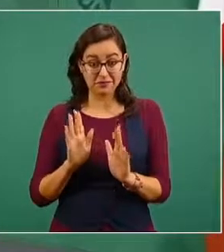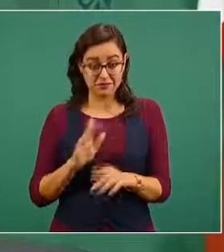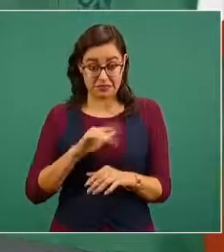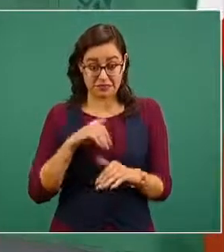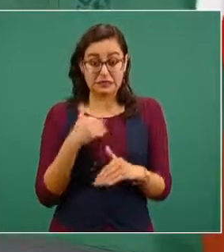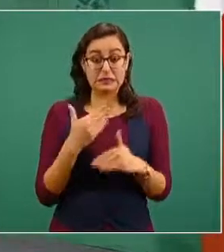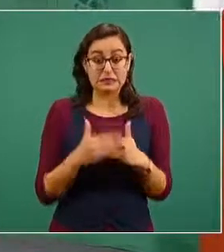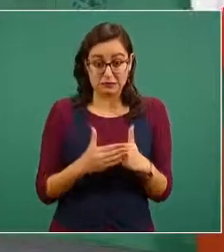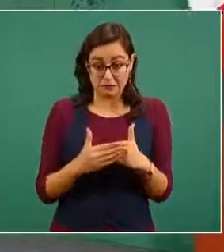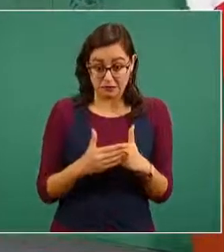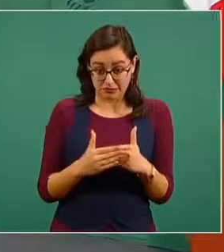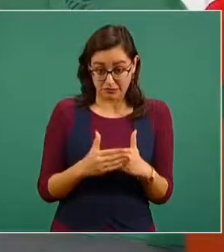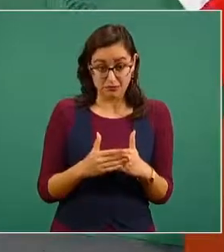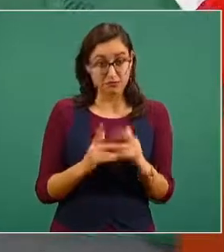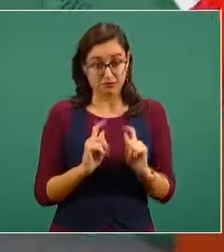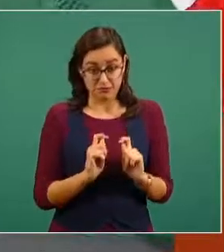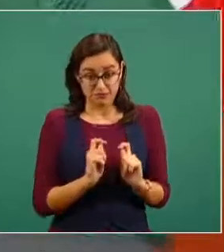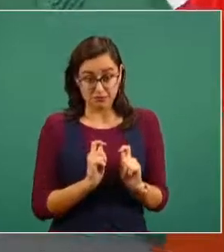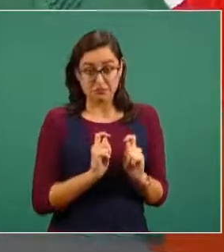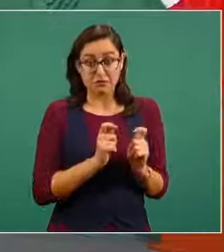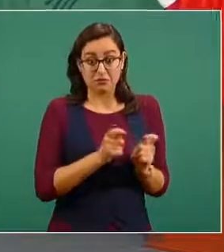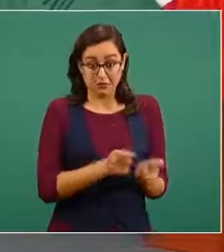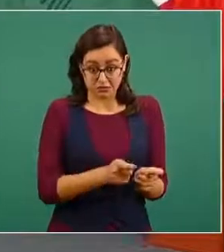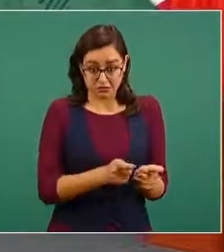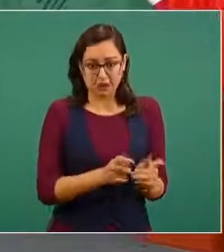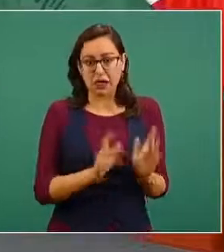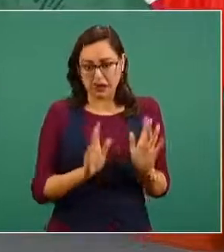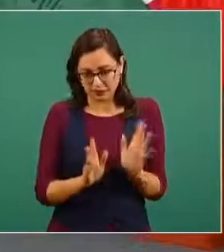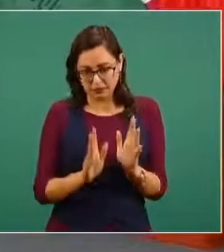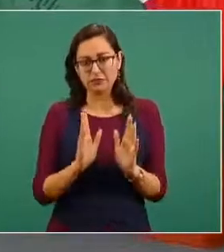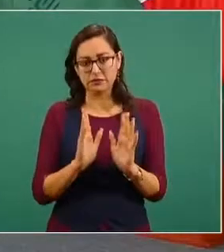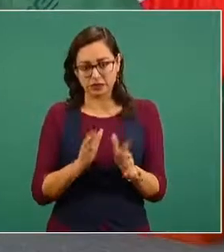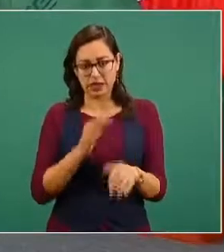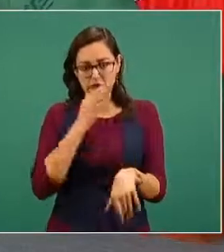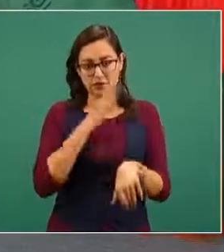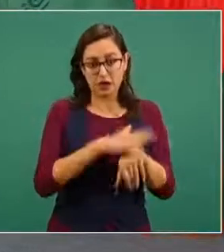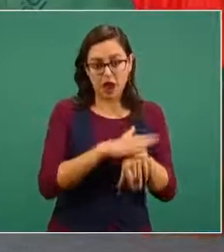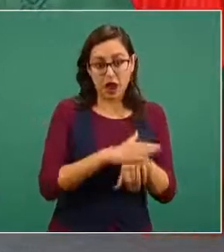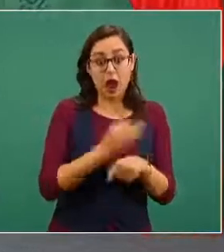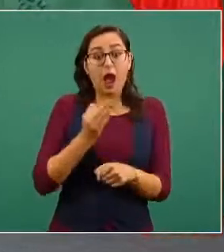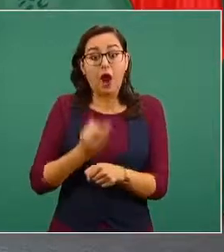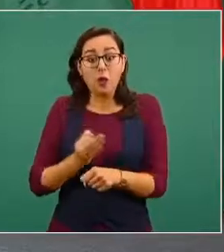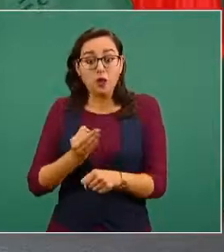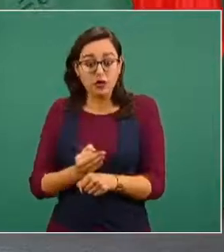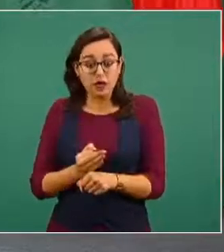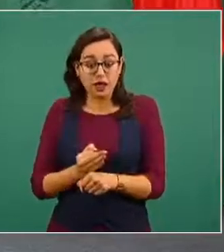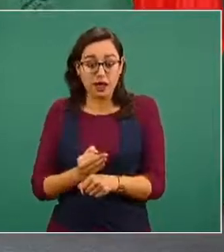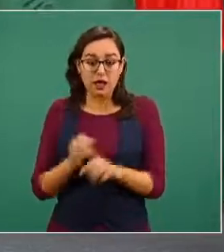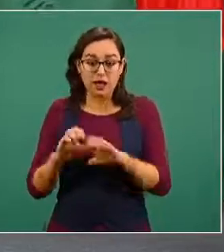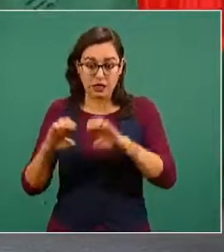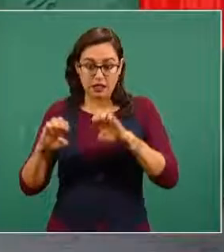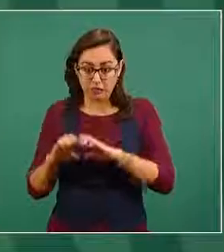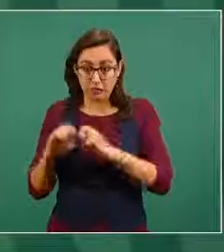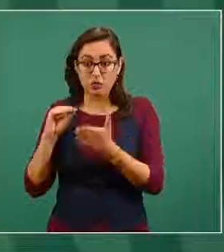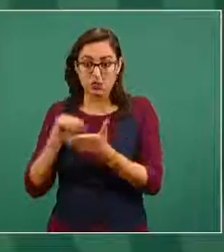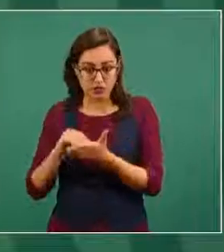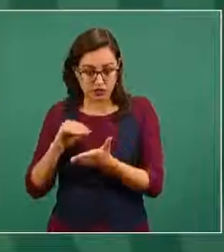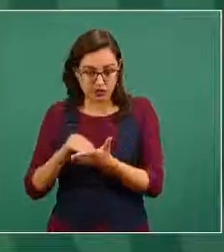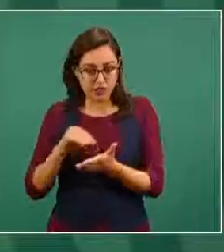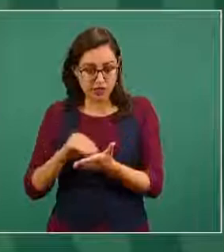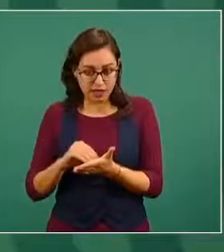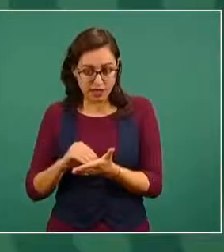vamos a informarles a los que todavía están en funciones y una vez que